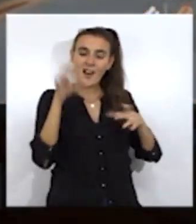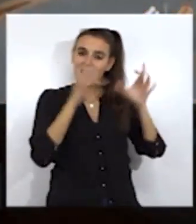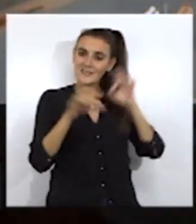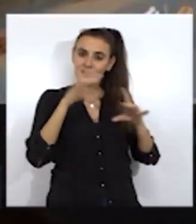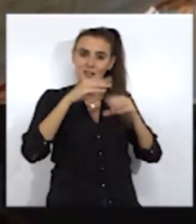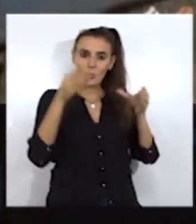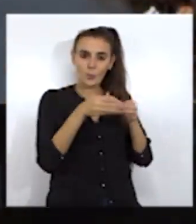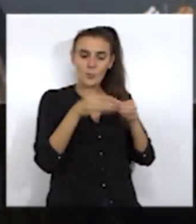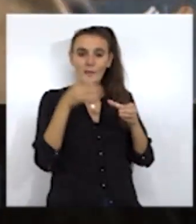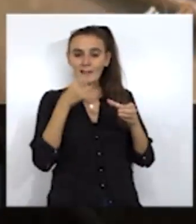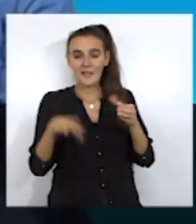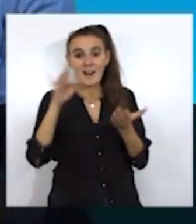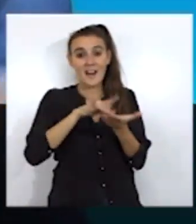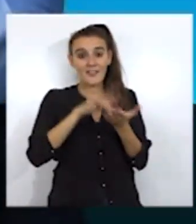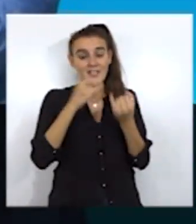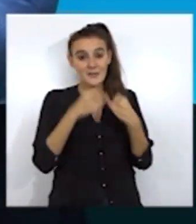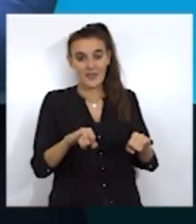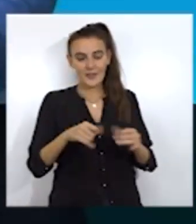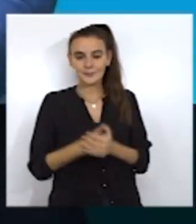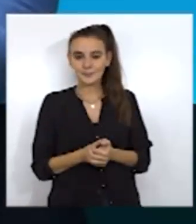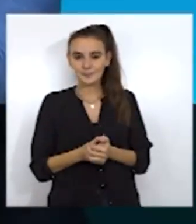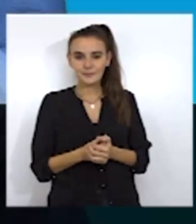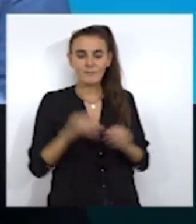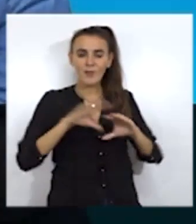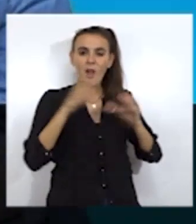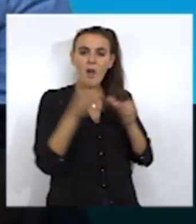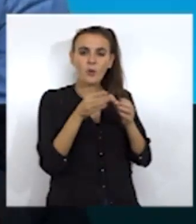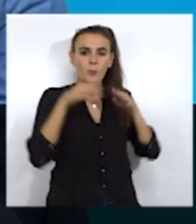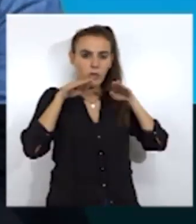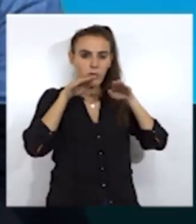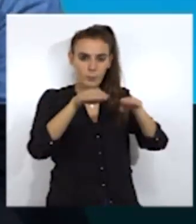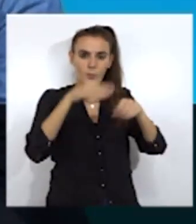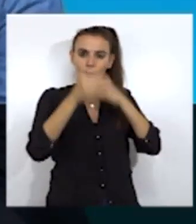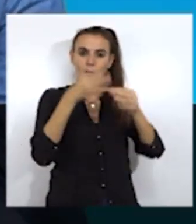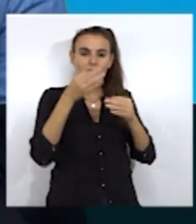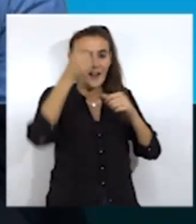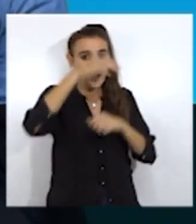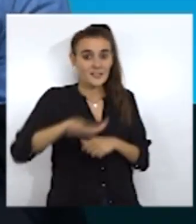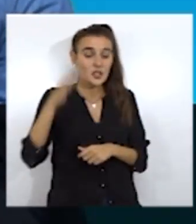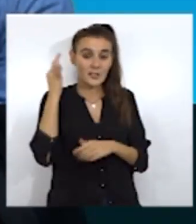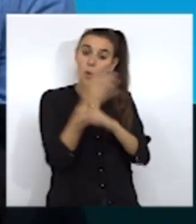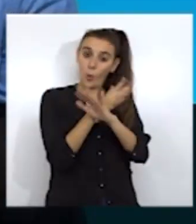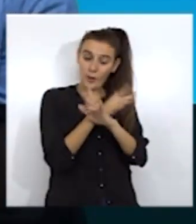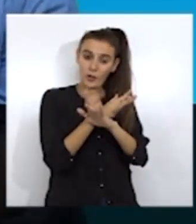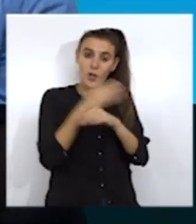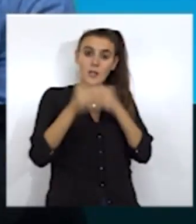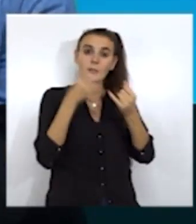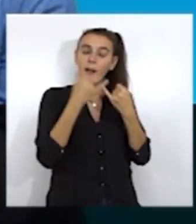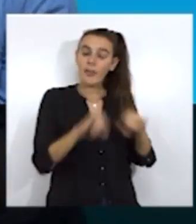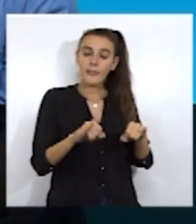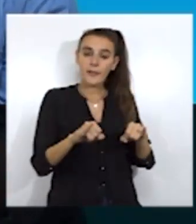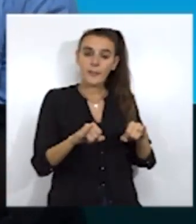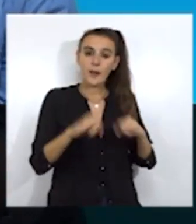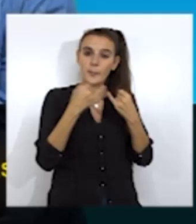fechas en las que se va a celebrar. El torneo de Fortnite es un torneo dedicado exclusivamente a niños y niñas. va a celebrar en principio, se